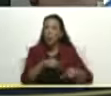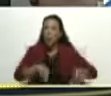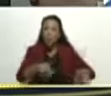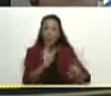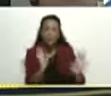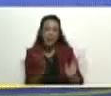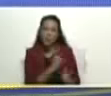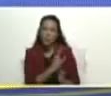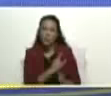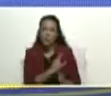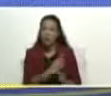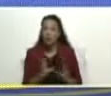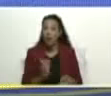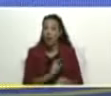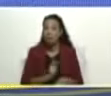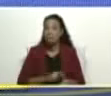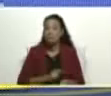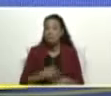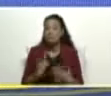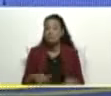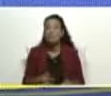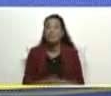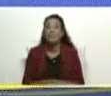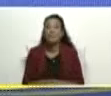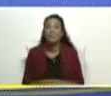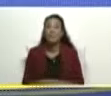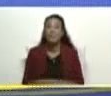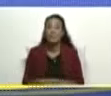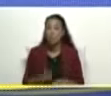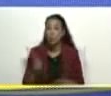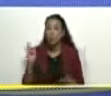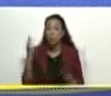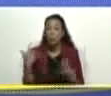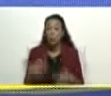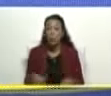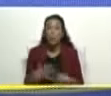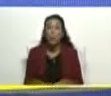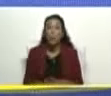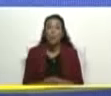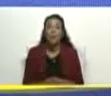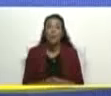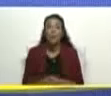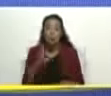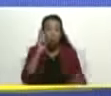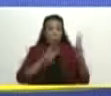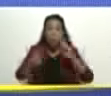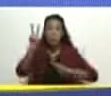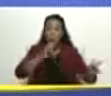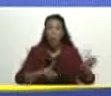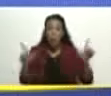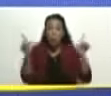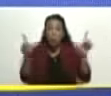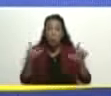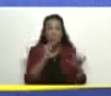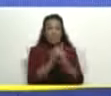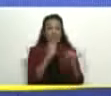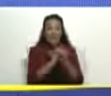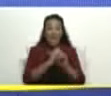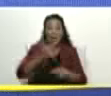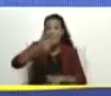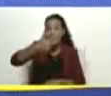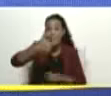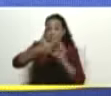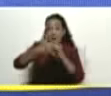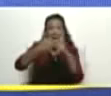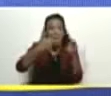Mira, estaba volando el postcajo, ¿viste? Rompió récord para arriba de visualizaciones, live y